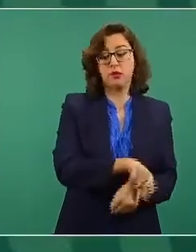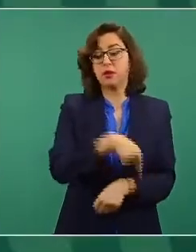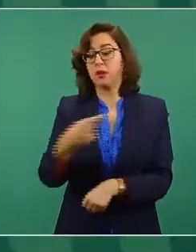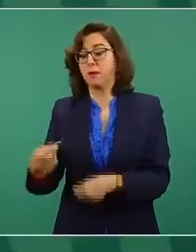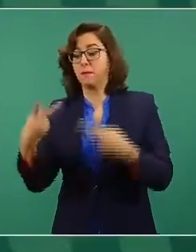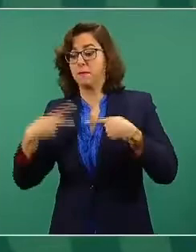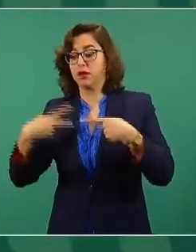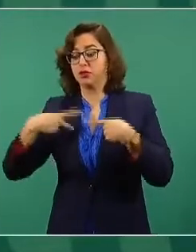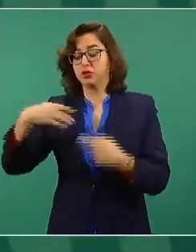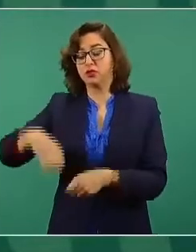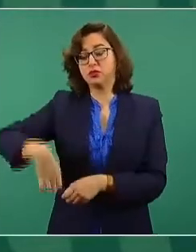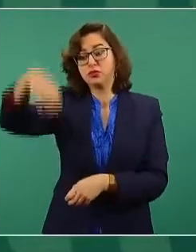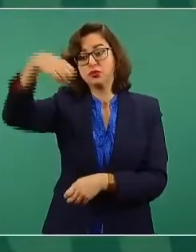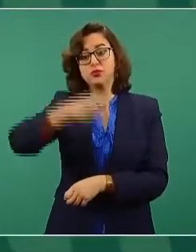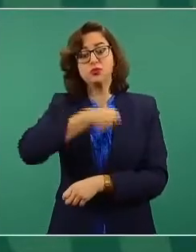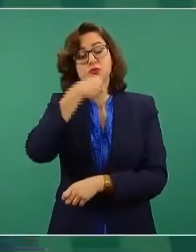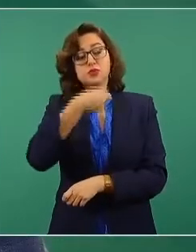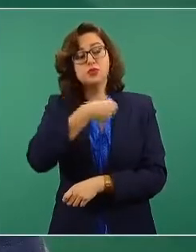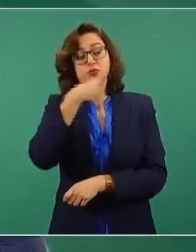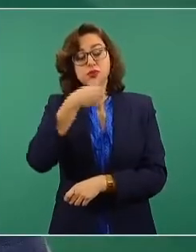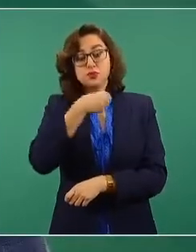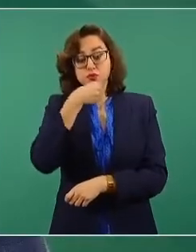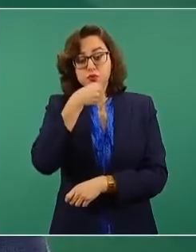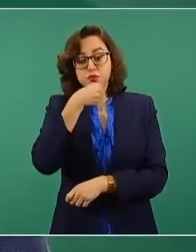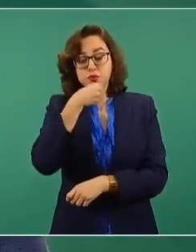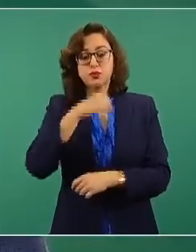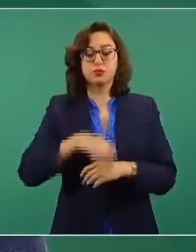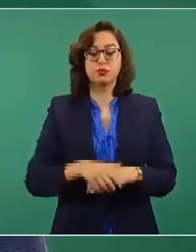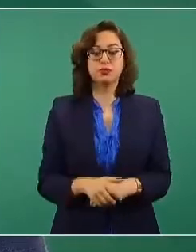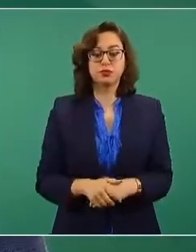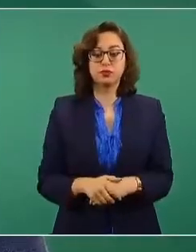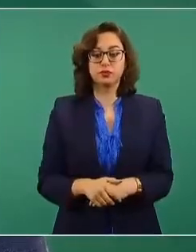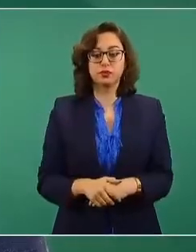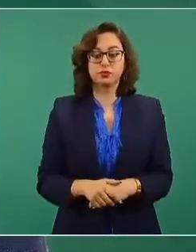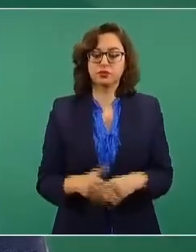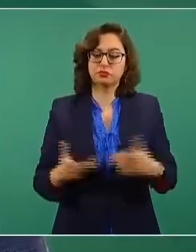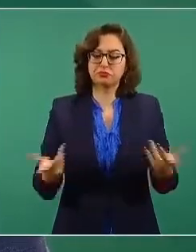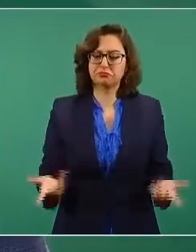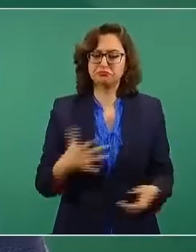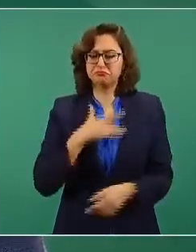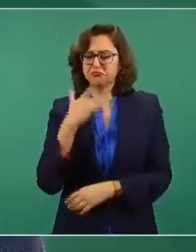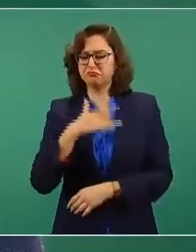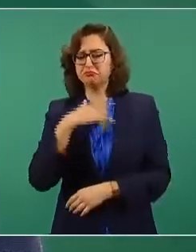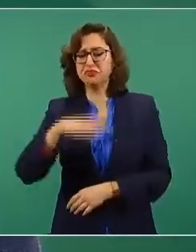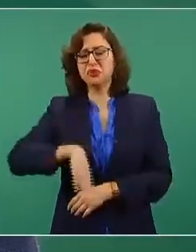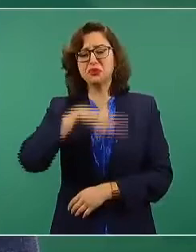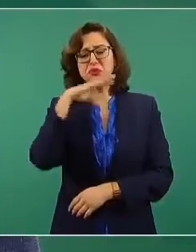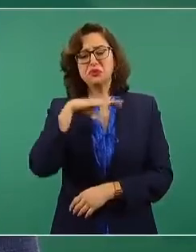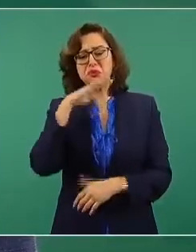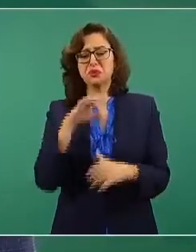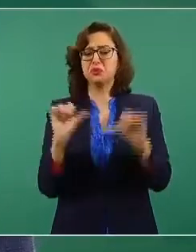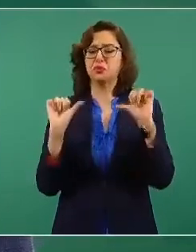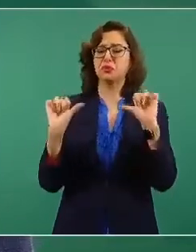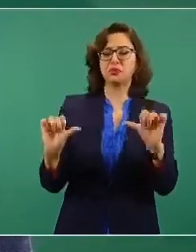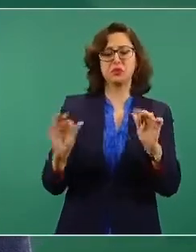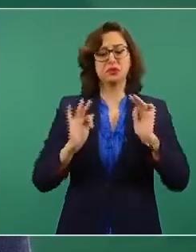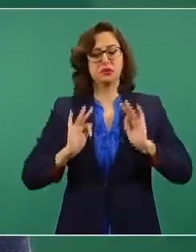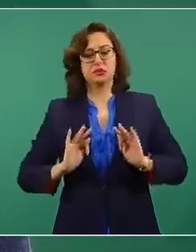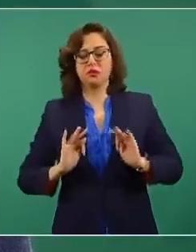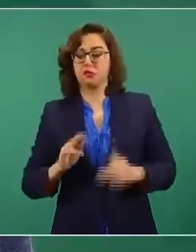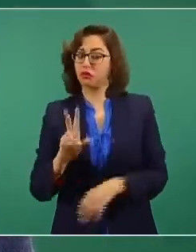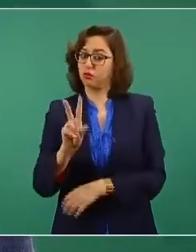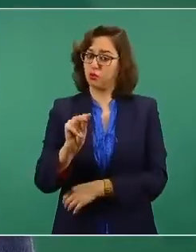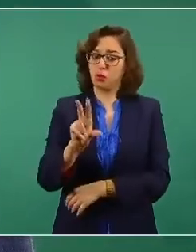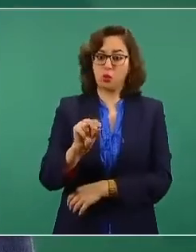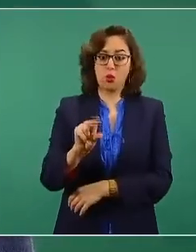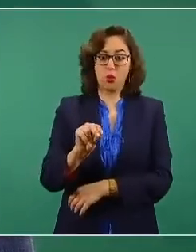no hay que confiarnos, pues ya habíamos pasado la primera ola y se pensaba que ya estaba bajo control,